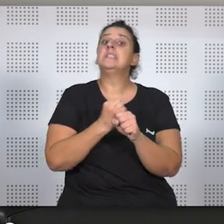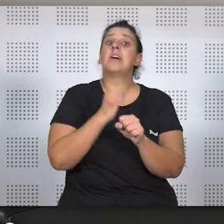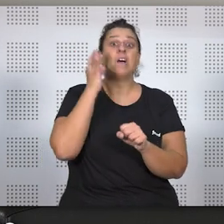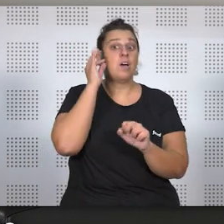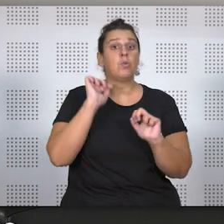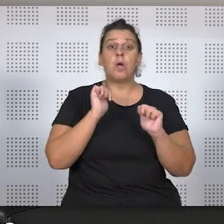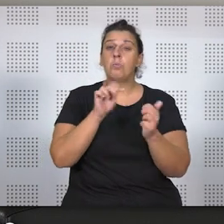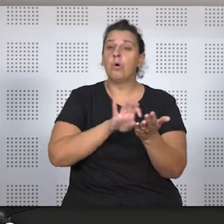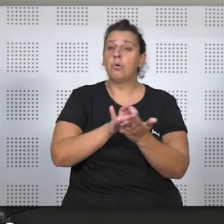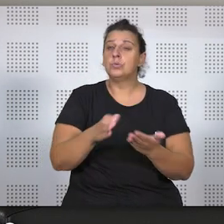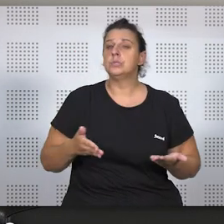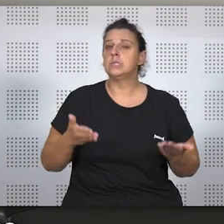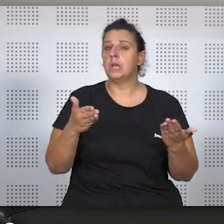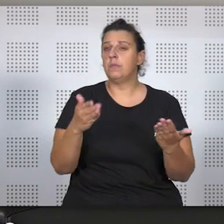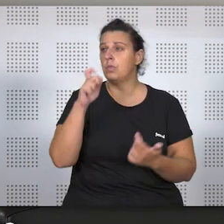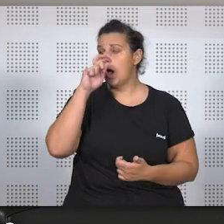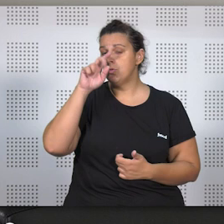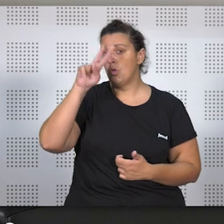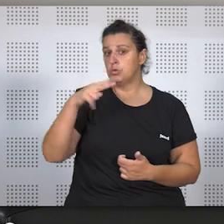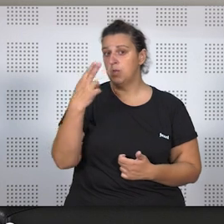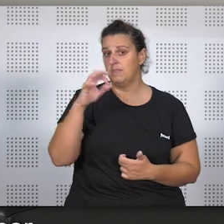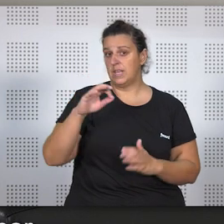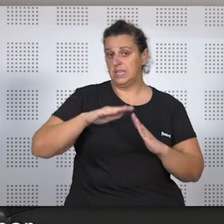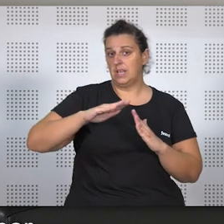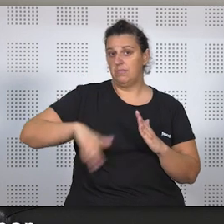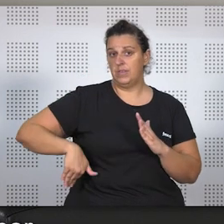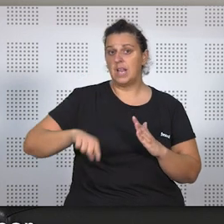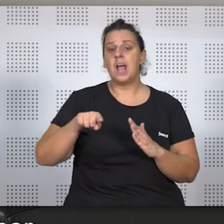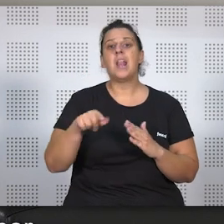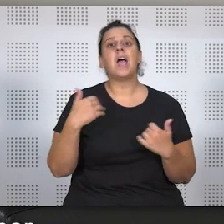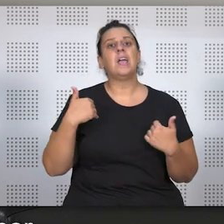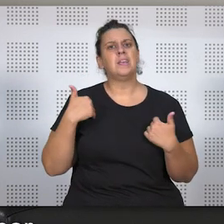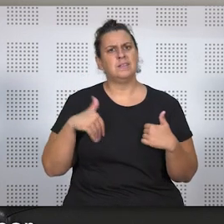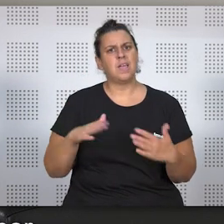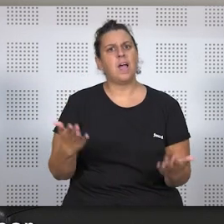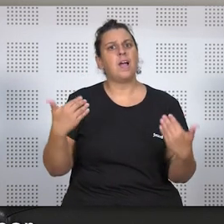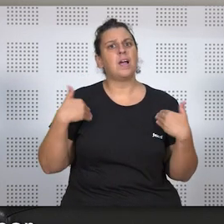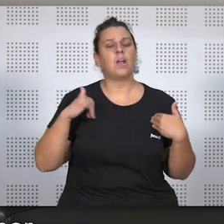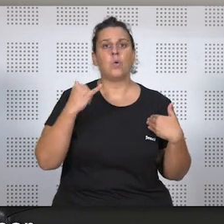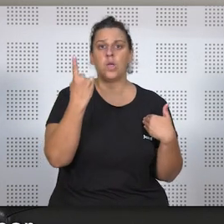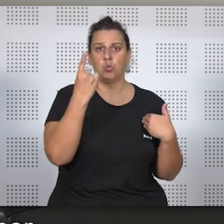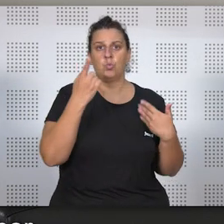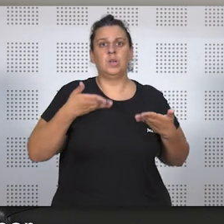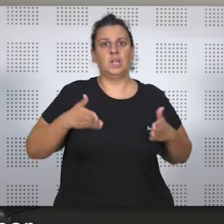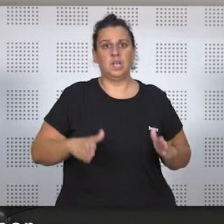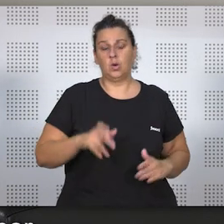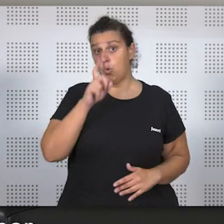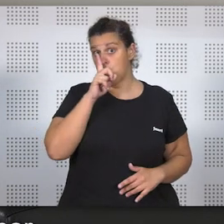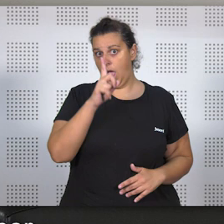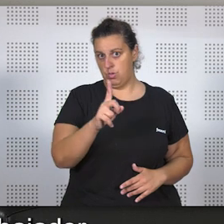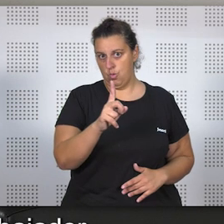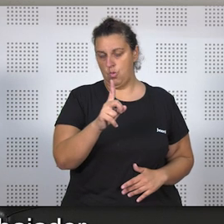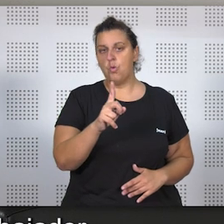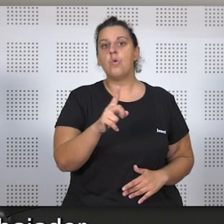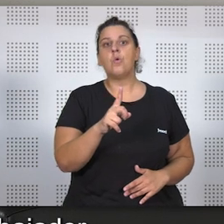servicios a finales del año 2020, en ese momento ya contaba a su cargo con un menor, con un hijo de un año